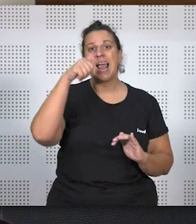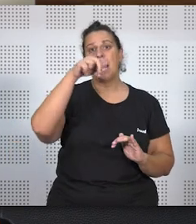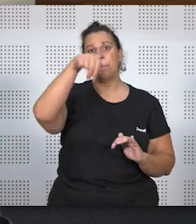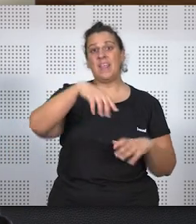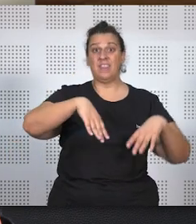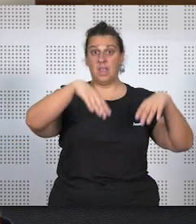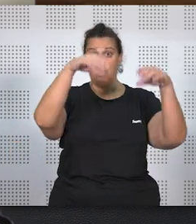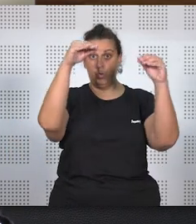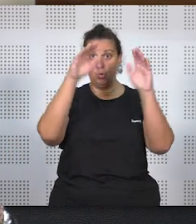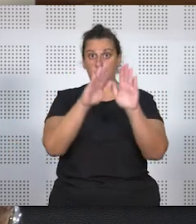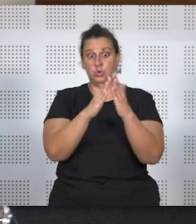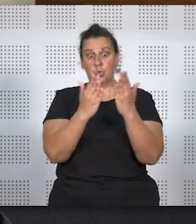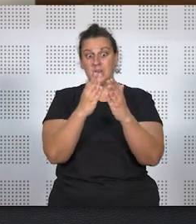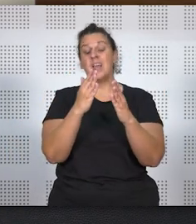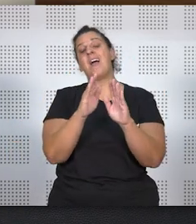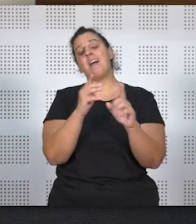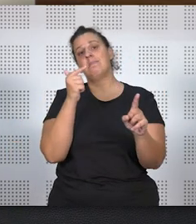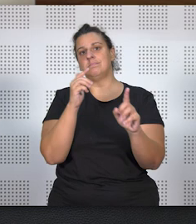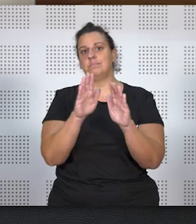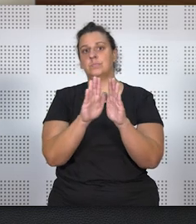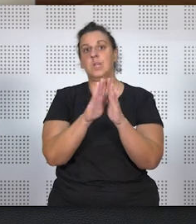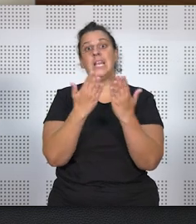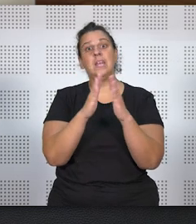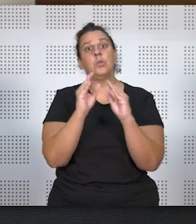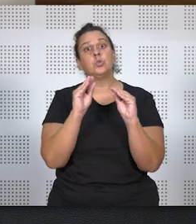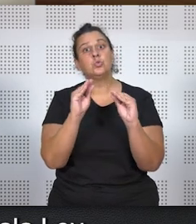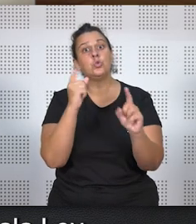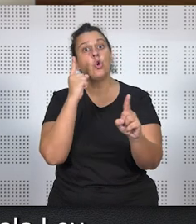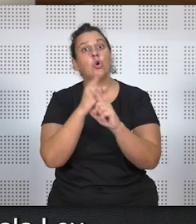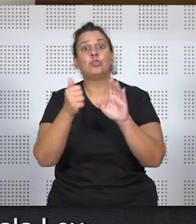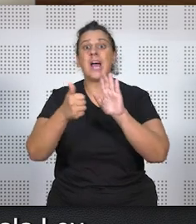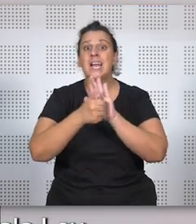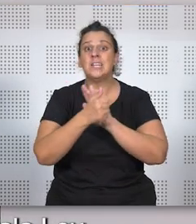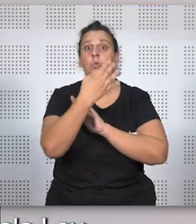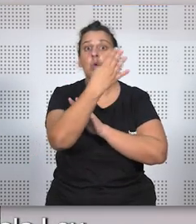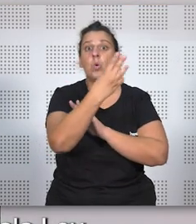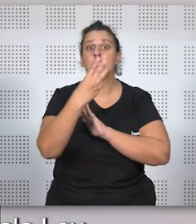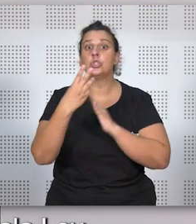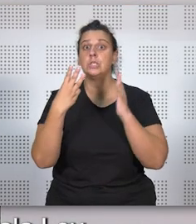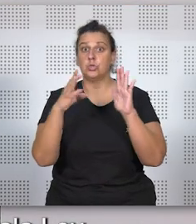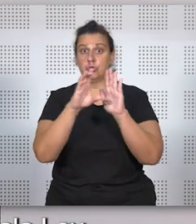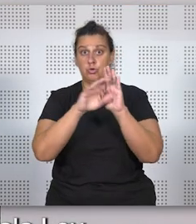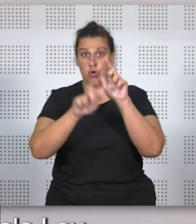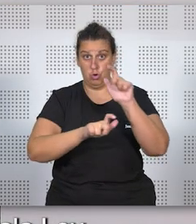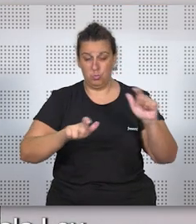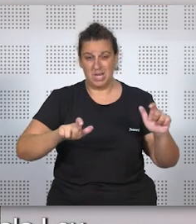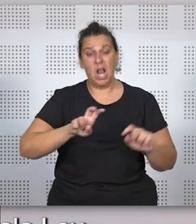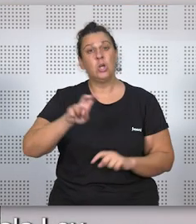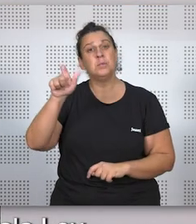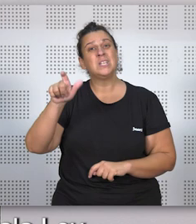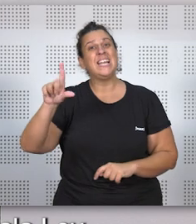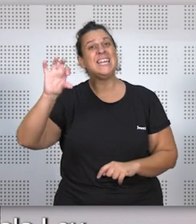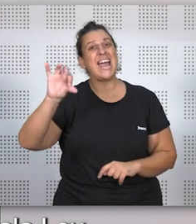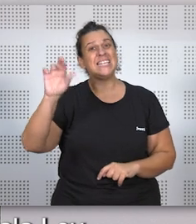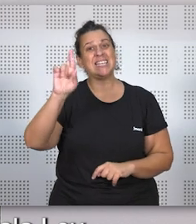publicó la novela en contra del artículo 438 del Código Penal y Linares Rivas,